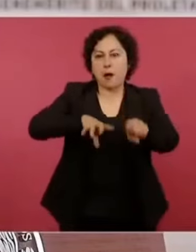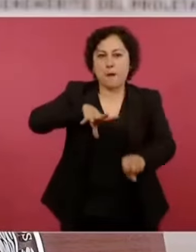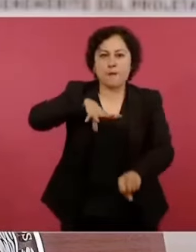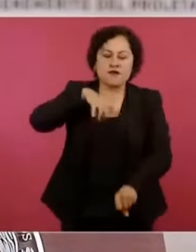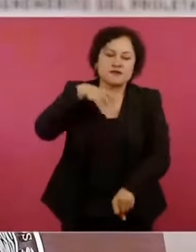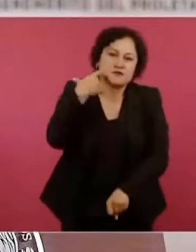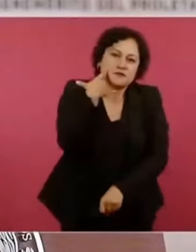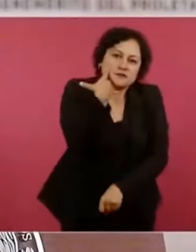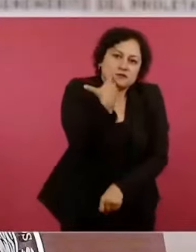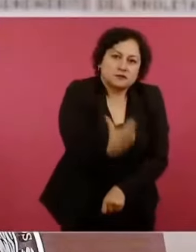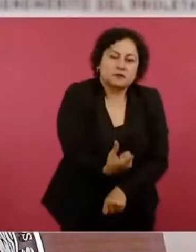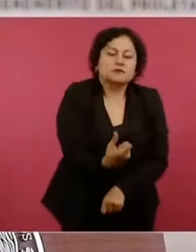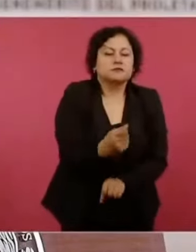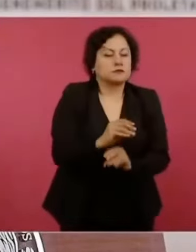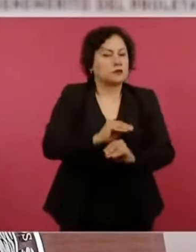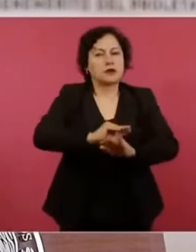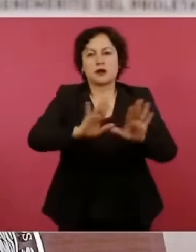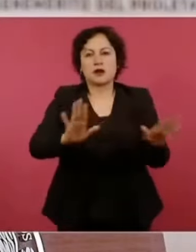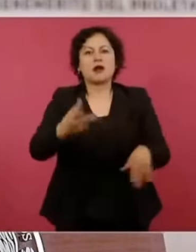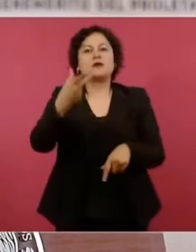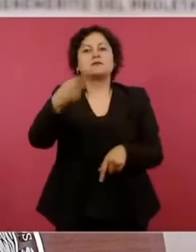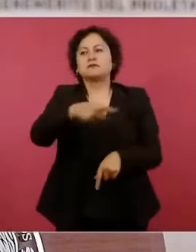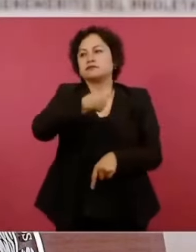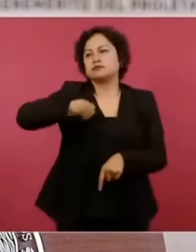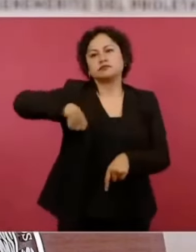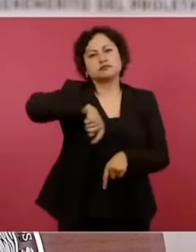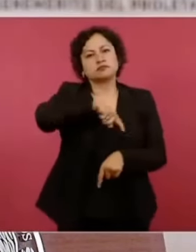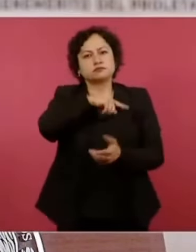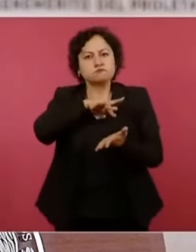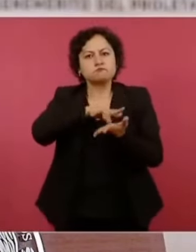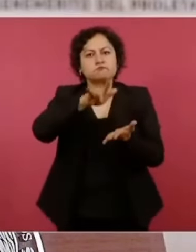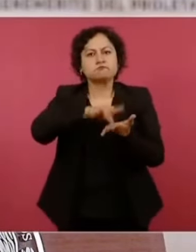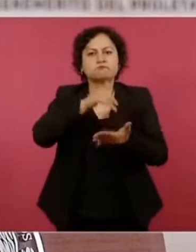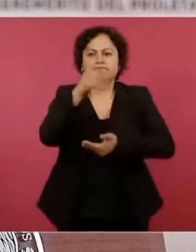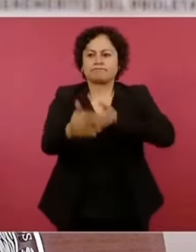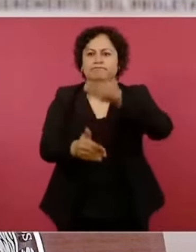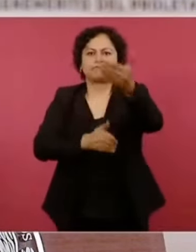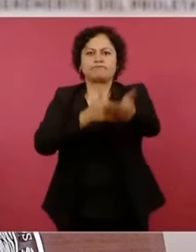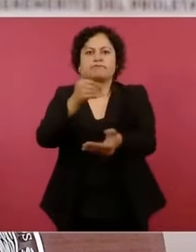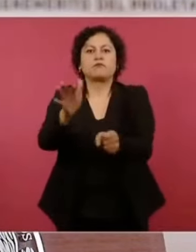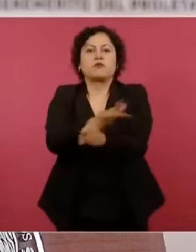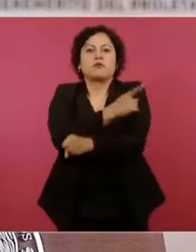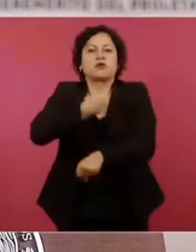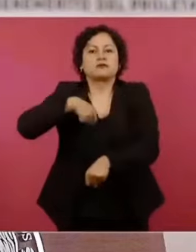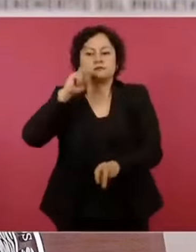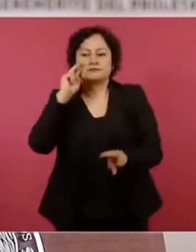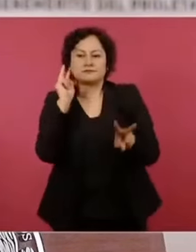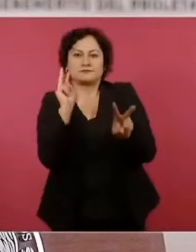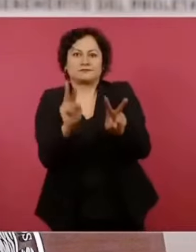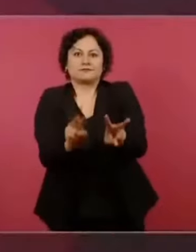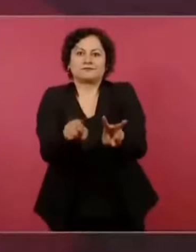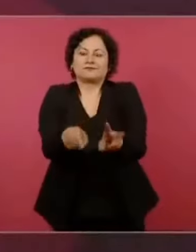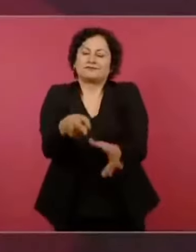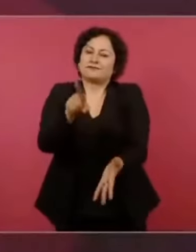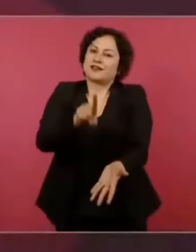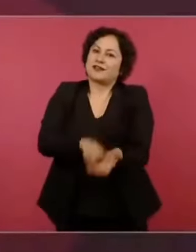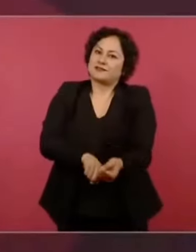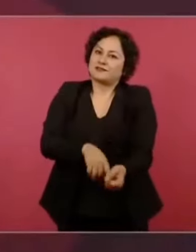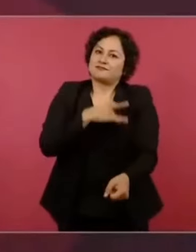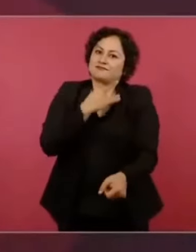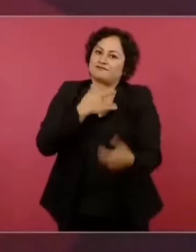las iremos superando, pues apreciamos en ella el humanismo que caracteriza a esta